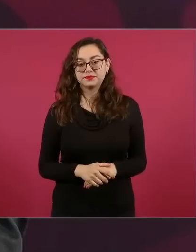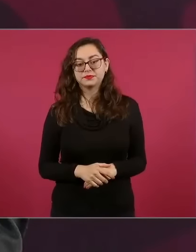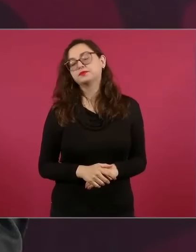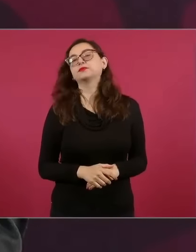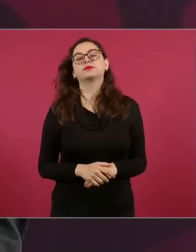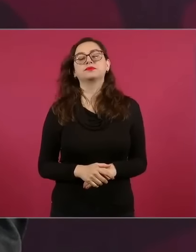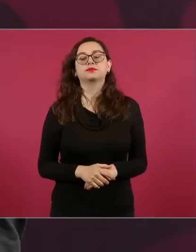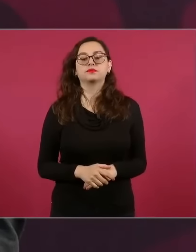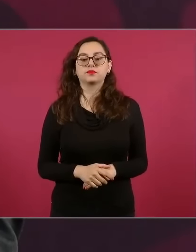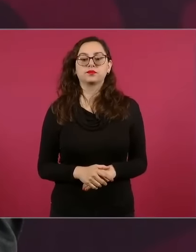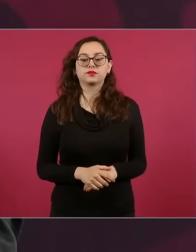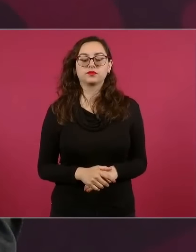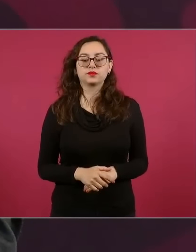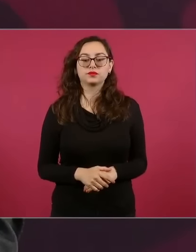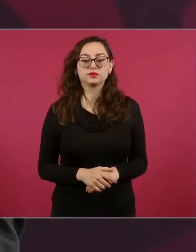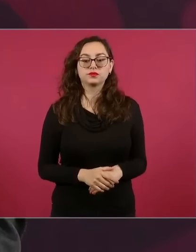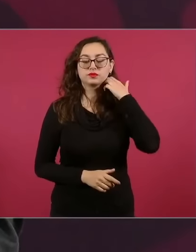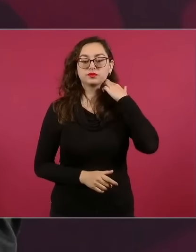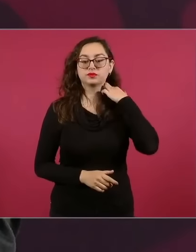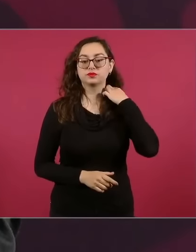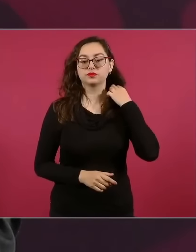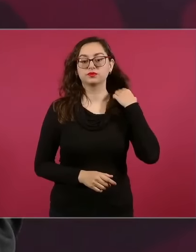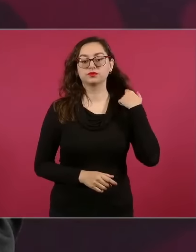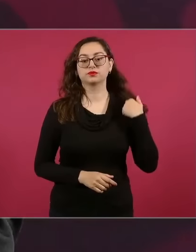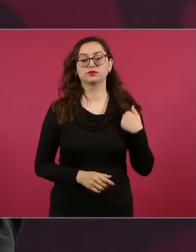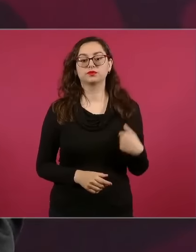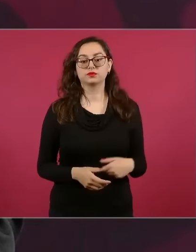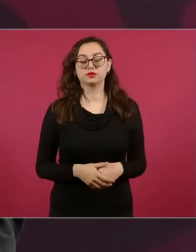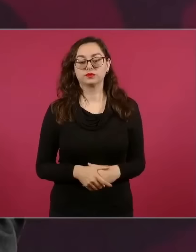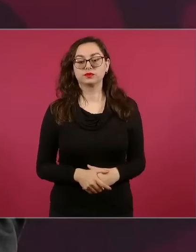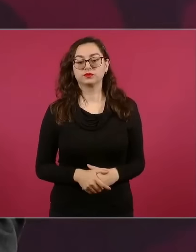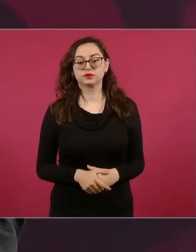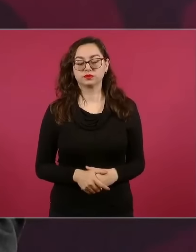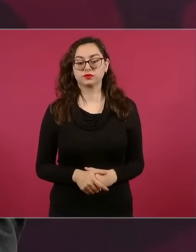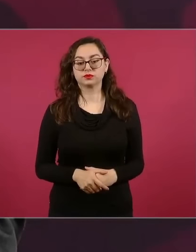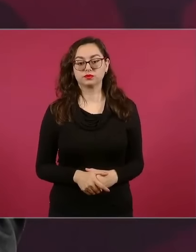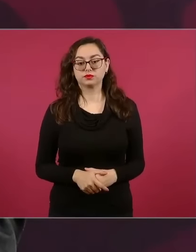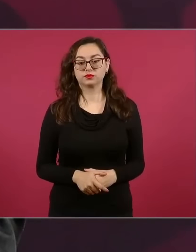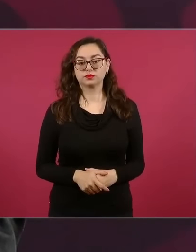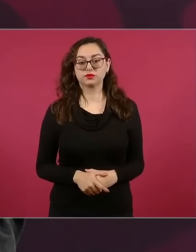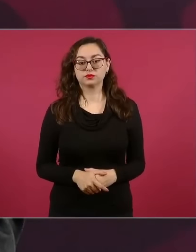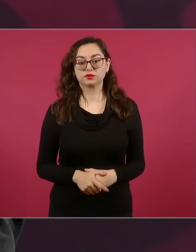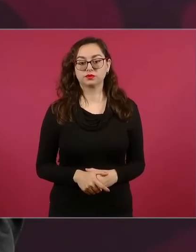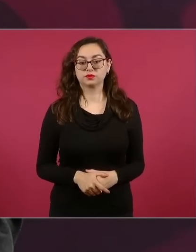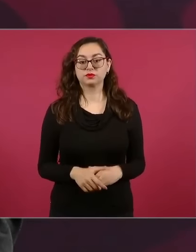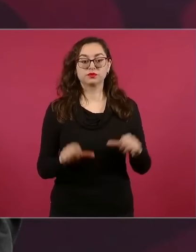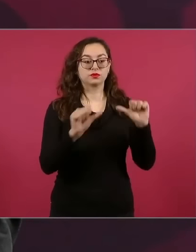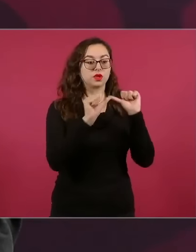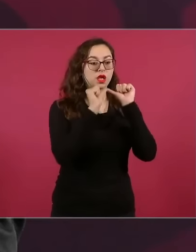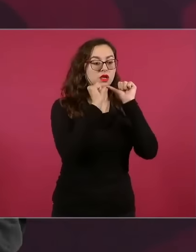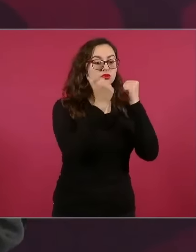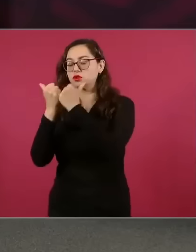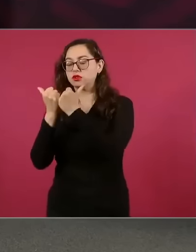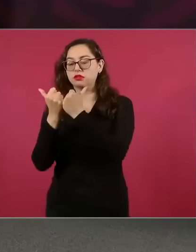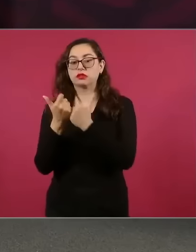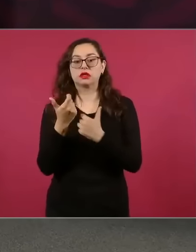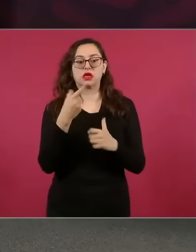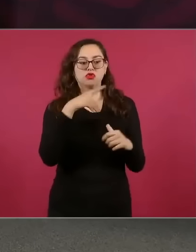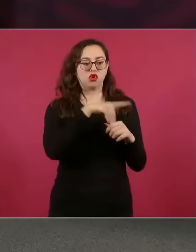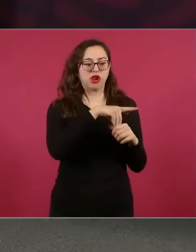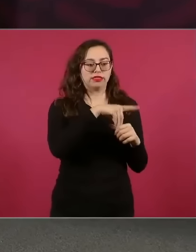aportación que el gobierno este les permite a las asociaciones civiles